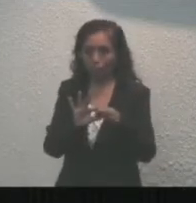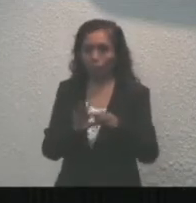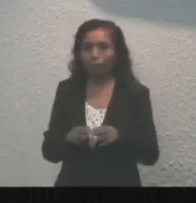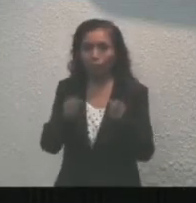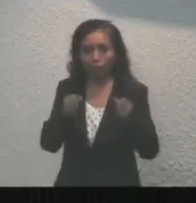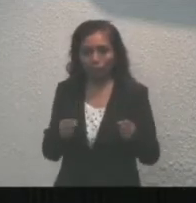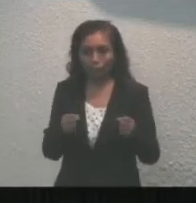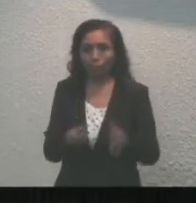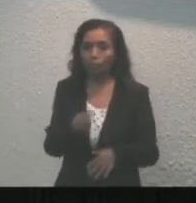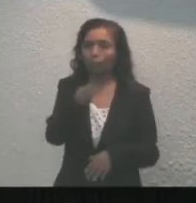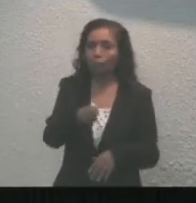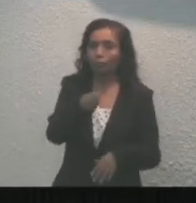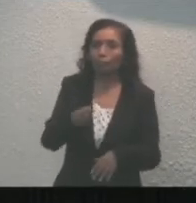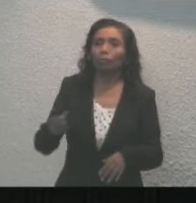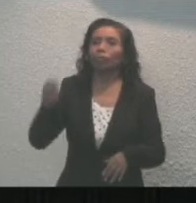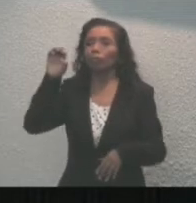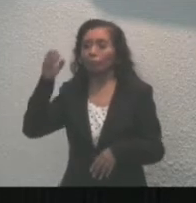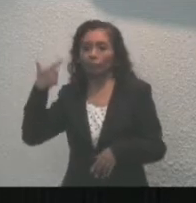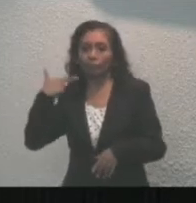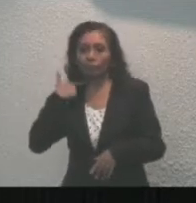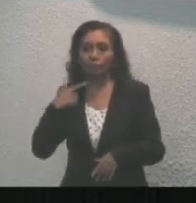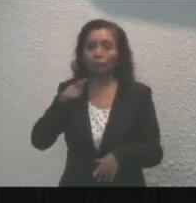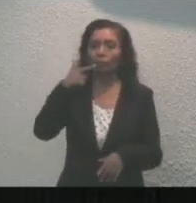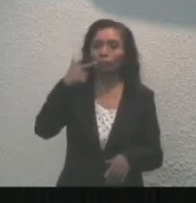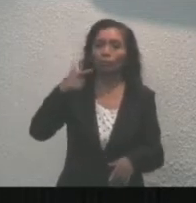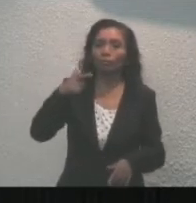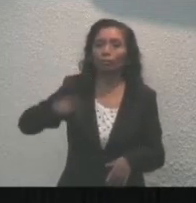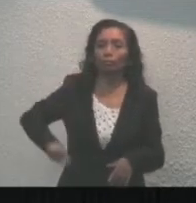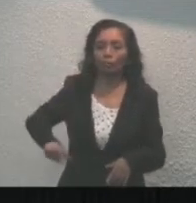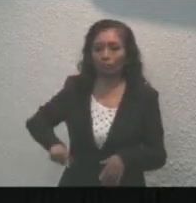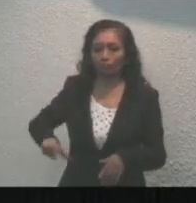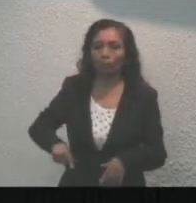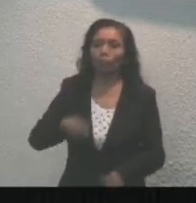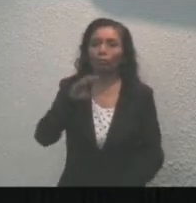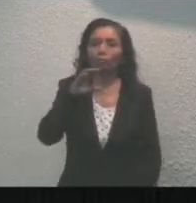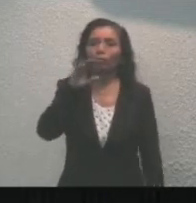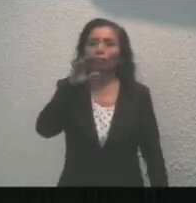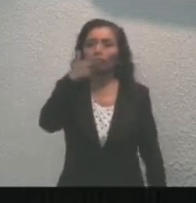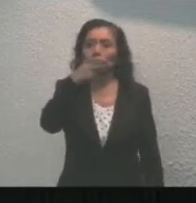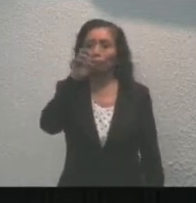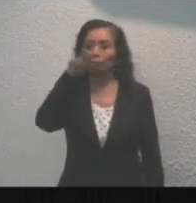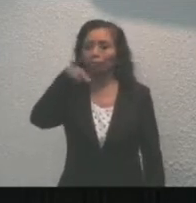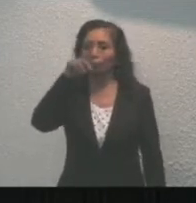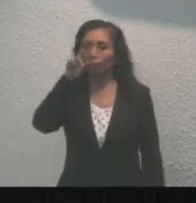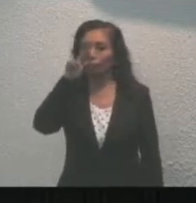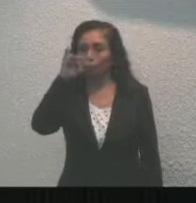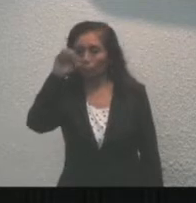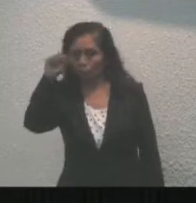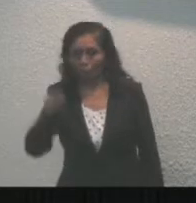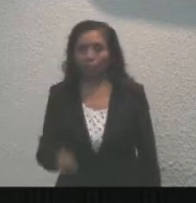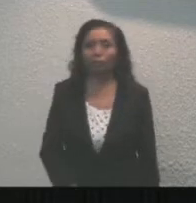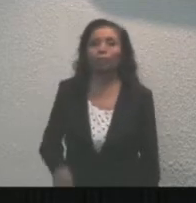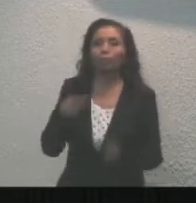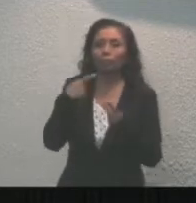Saludo al señor exgobernador de Quintana Roo, don Joaquín Ernesto Hendricks Díaz y a don Ernesto Villanueva, representante